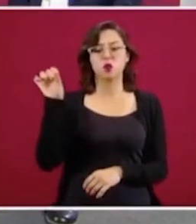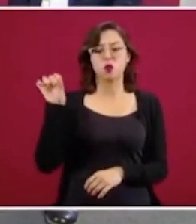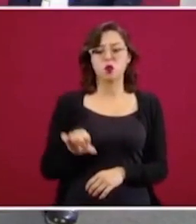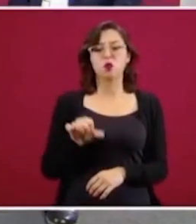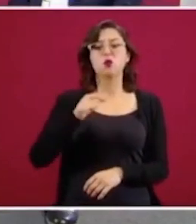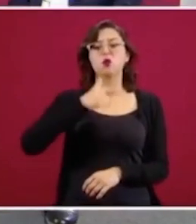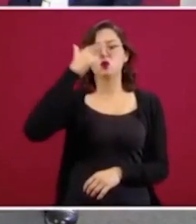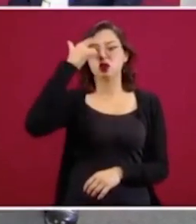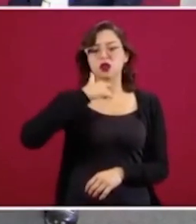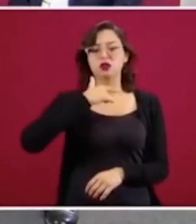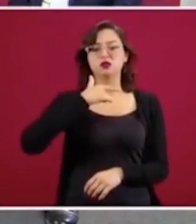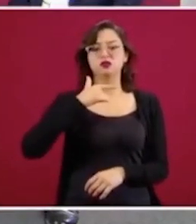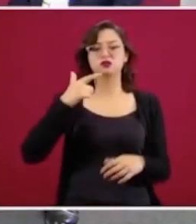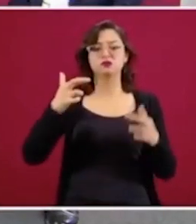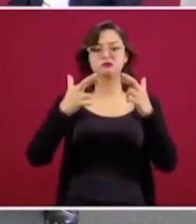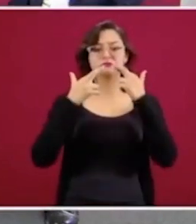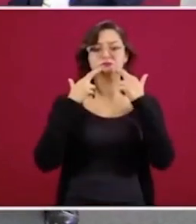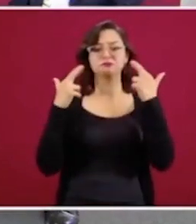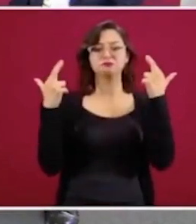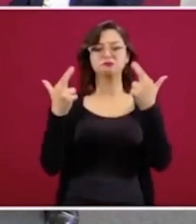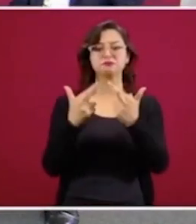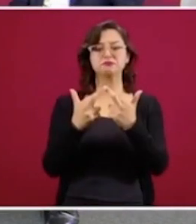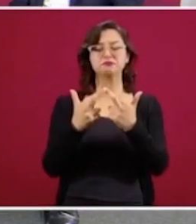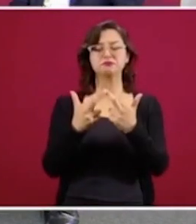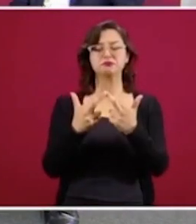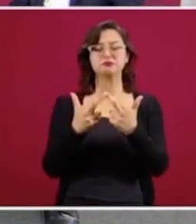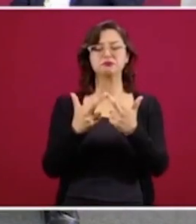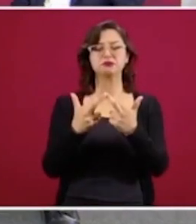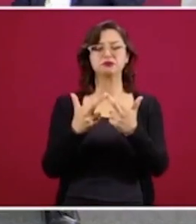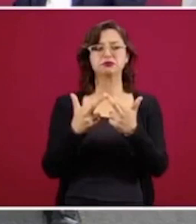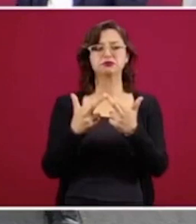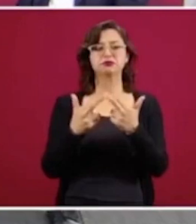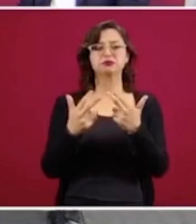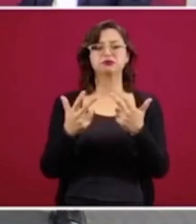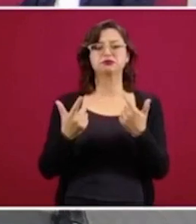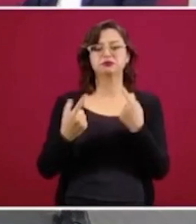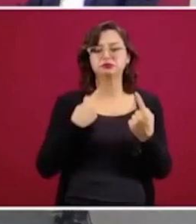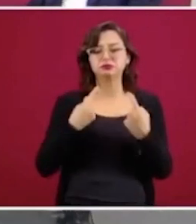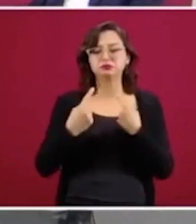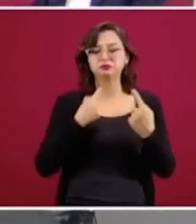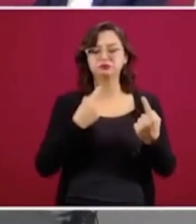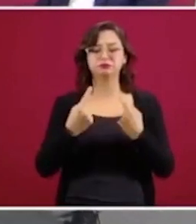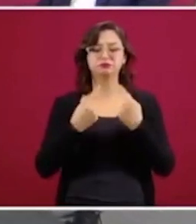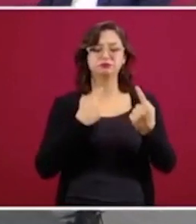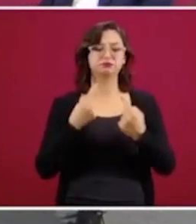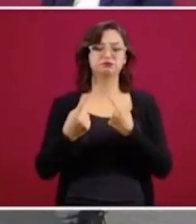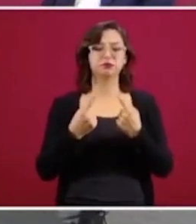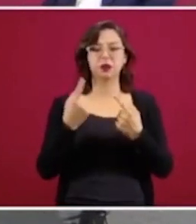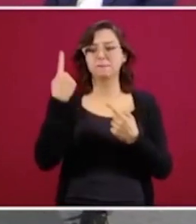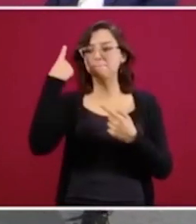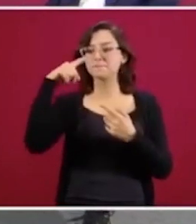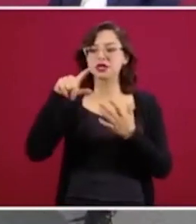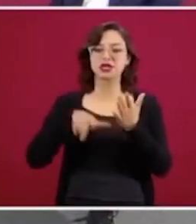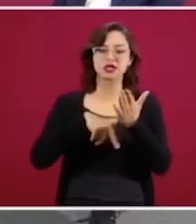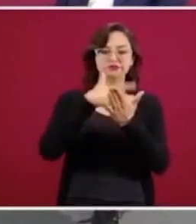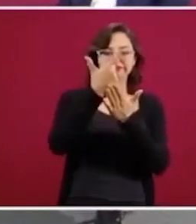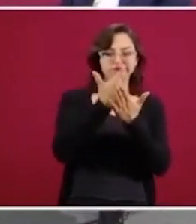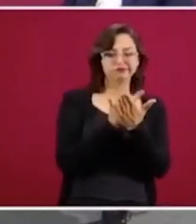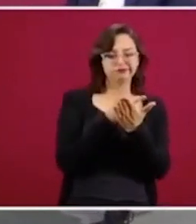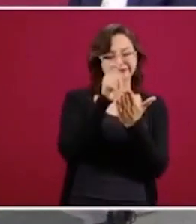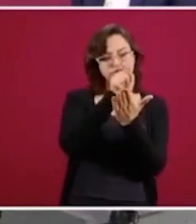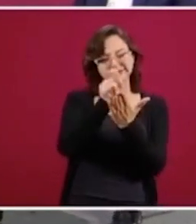una reunión para hacer el inventario último